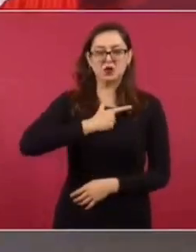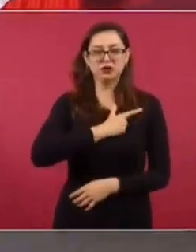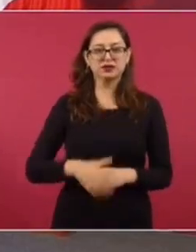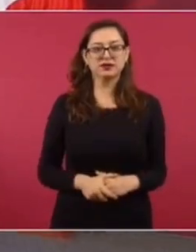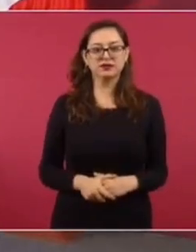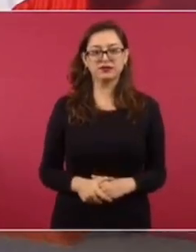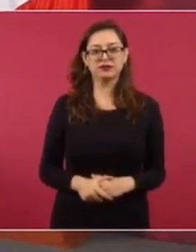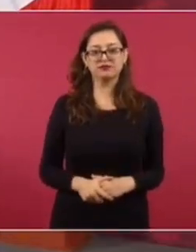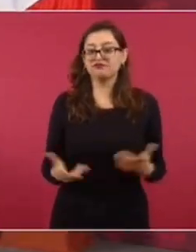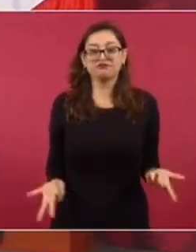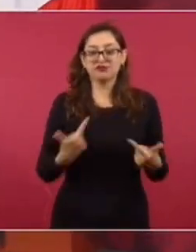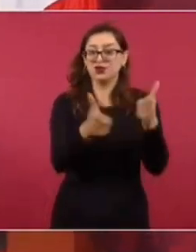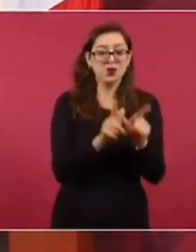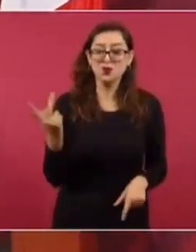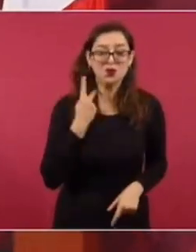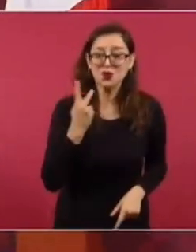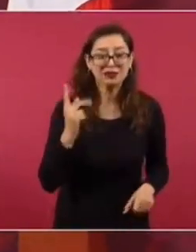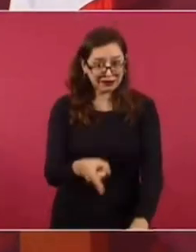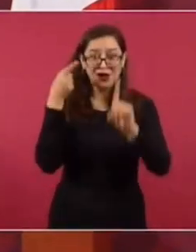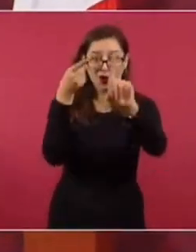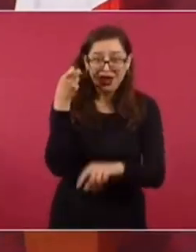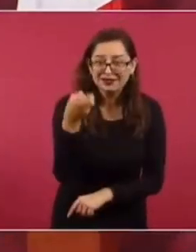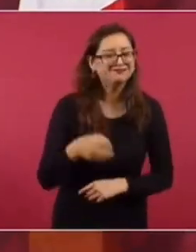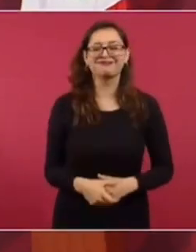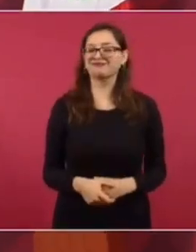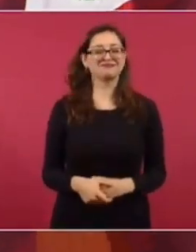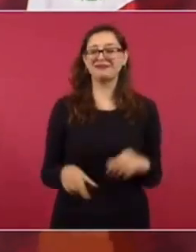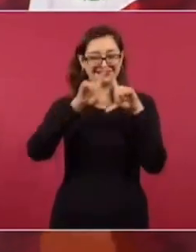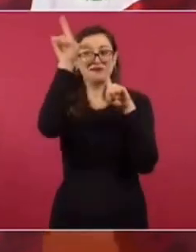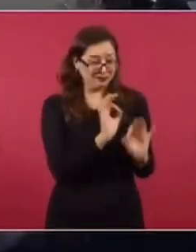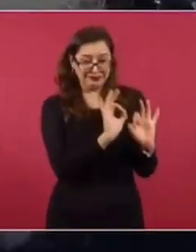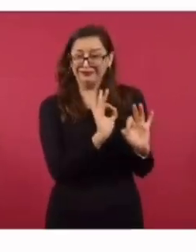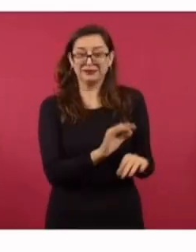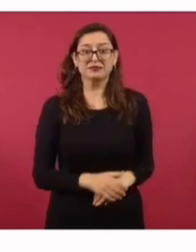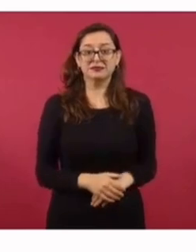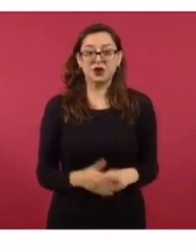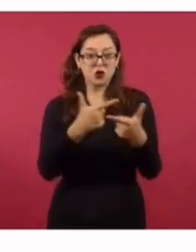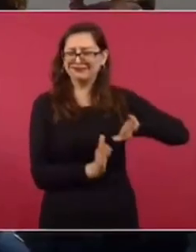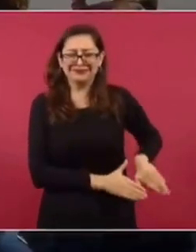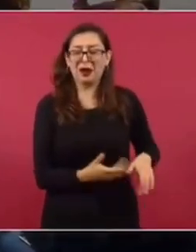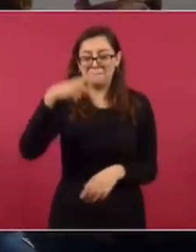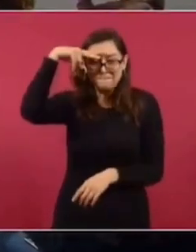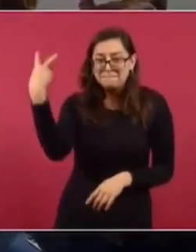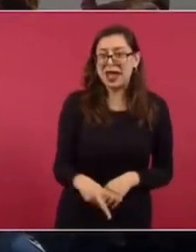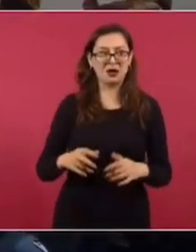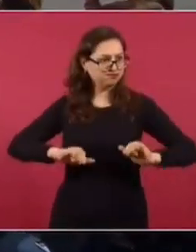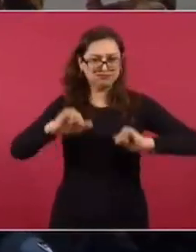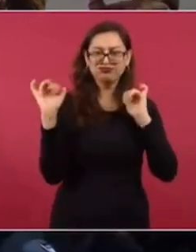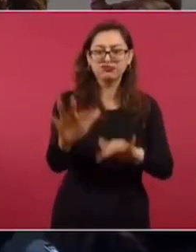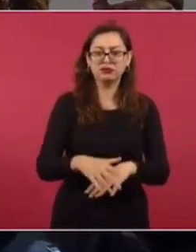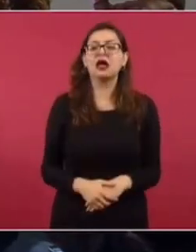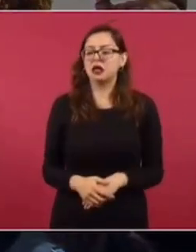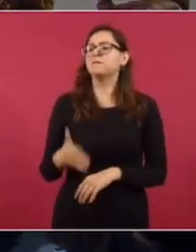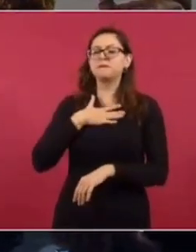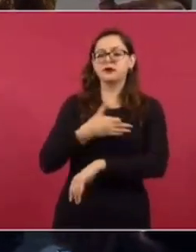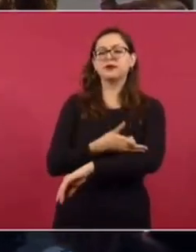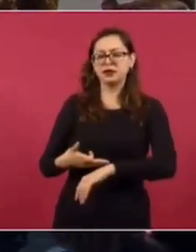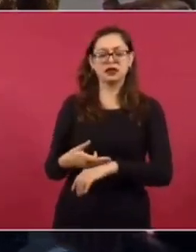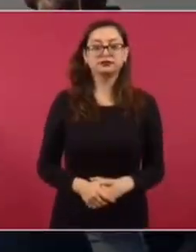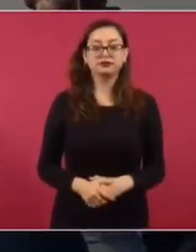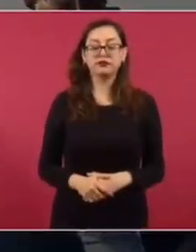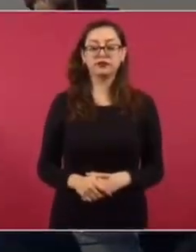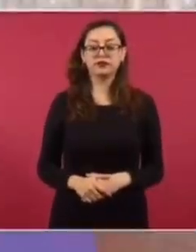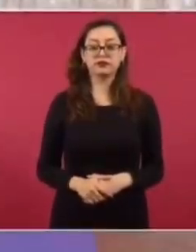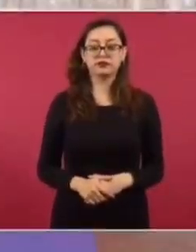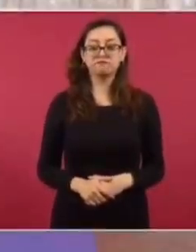la causa de un partido, de un movimiento. Es la causa de todo un pueblo. Mi partido es México. Va a hacer mi familia. Mis hijos, no